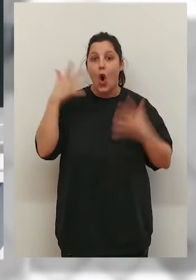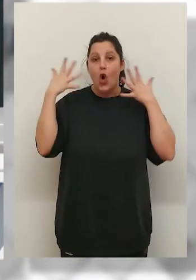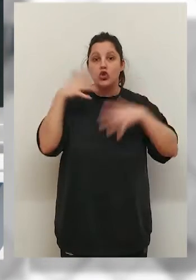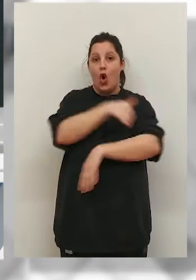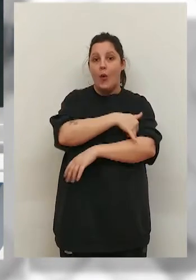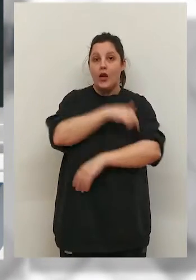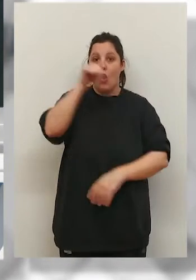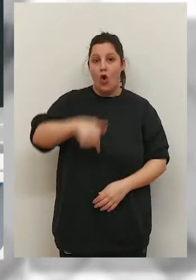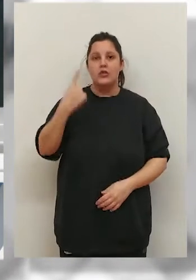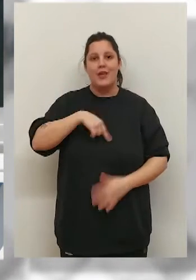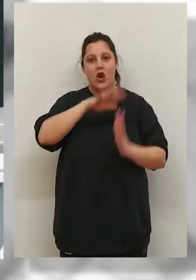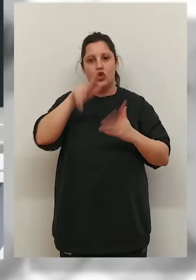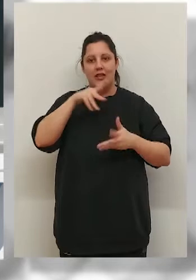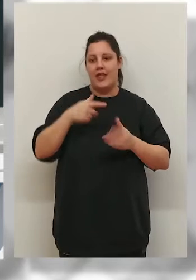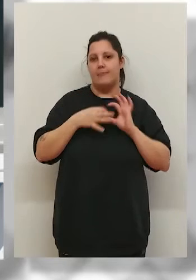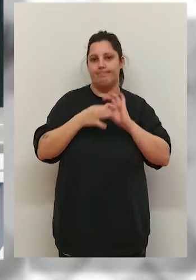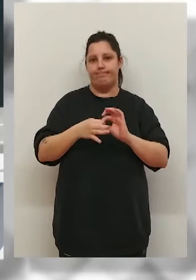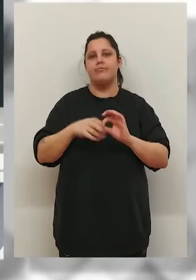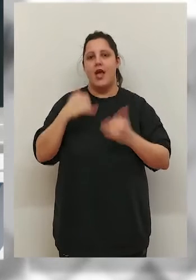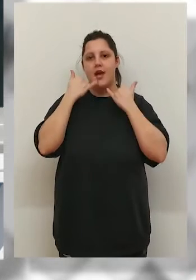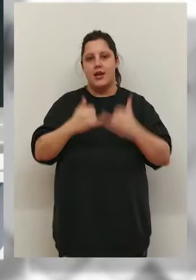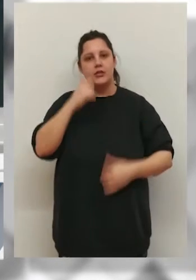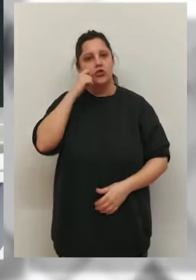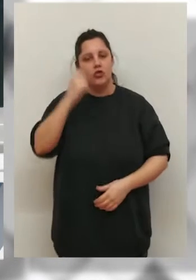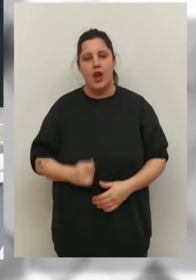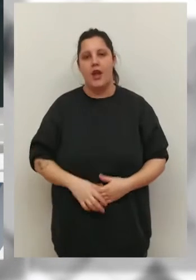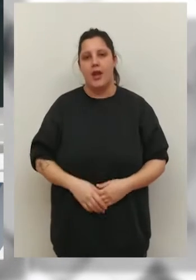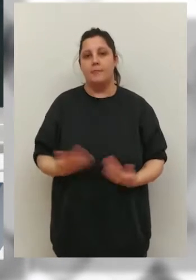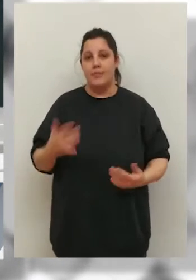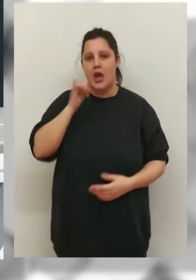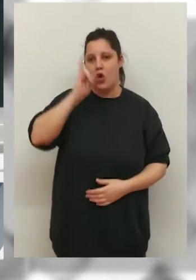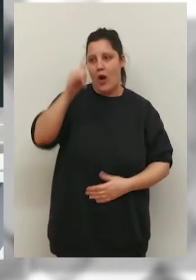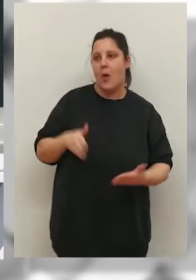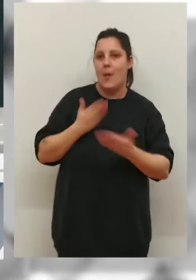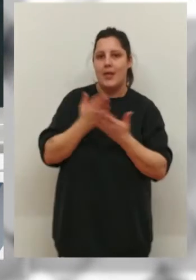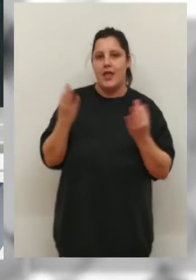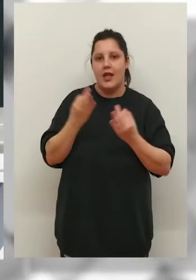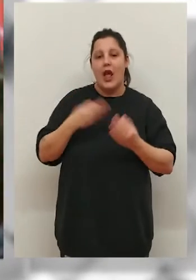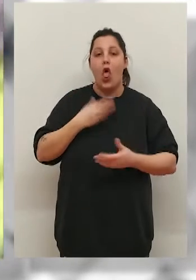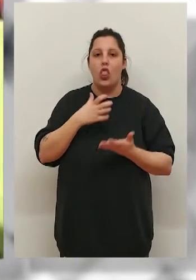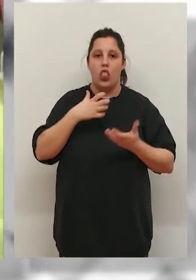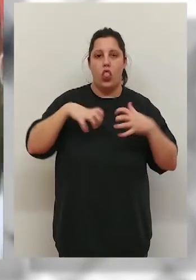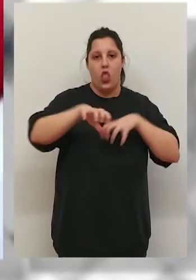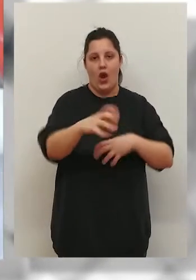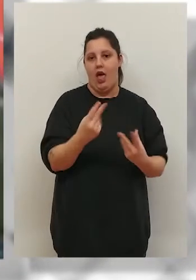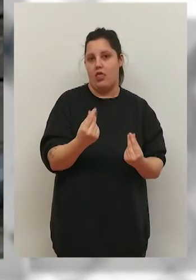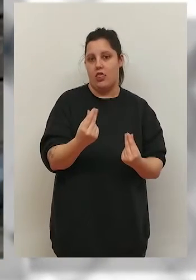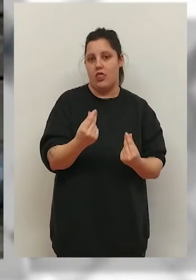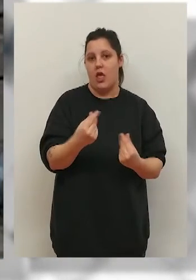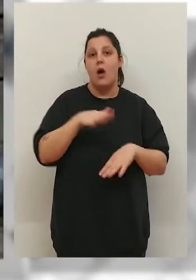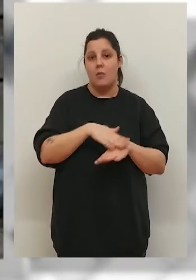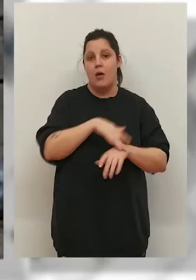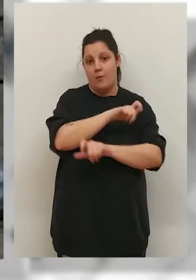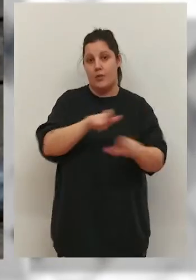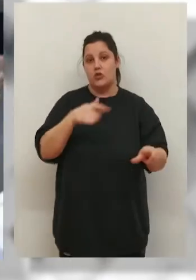El Consejo de Gobierno de hoy también nos ha dejado más noticias relacionadas con la crisis de Ucrania. Aquellos riojanos que hagan donaciones para ayudar a los afectados